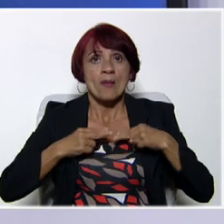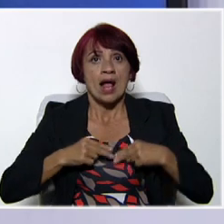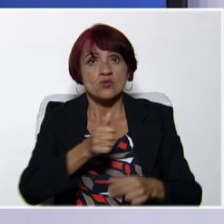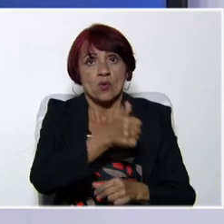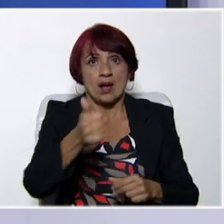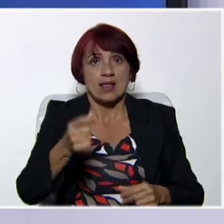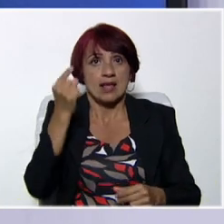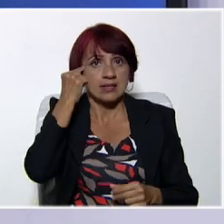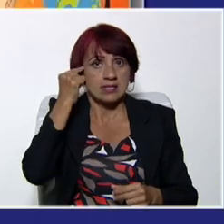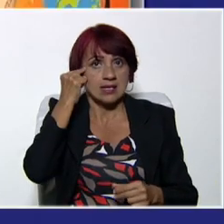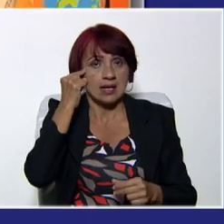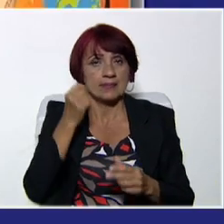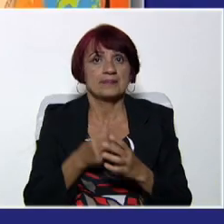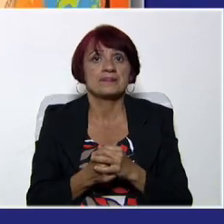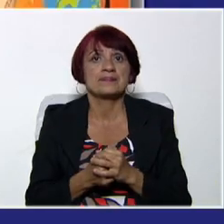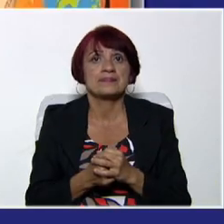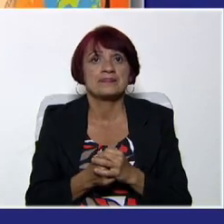día.